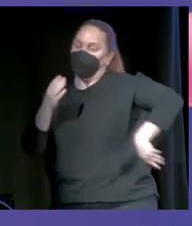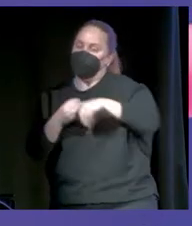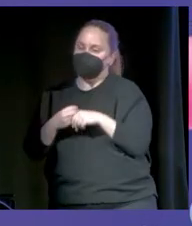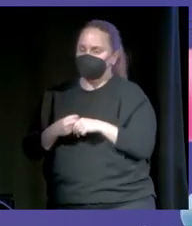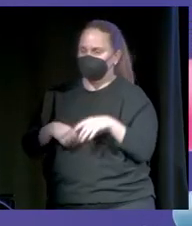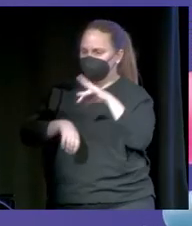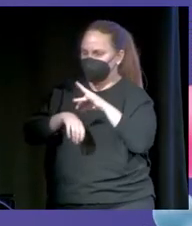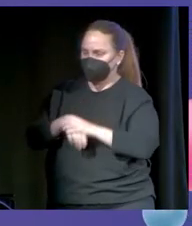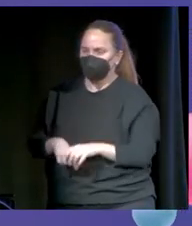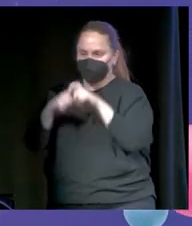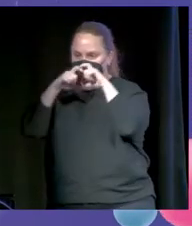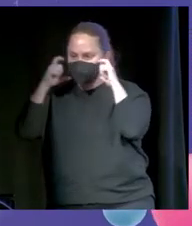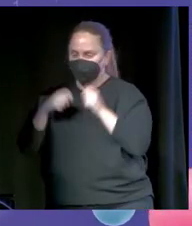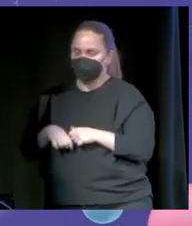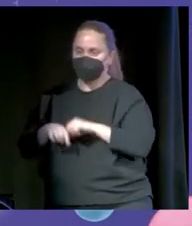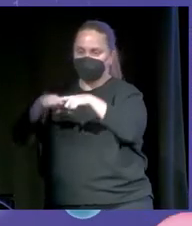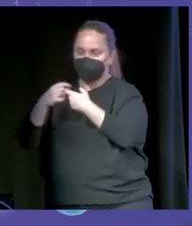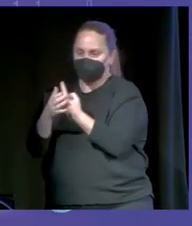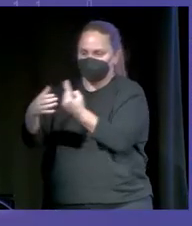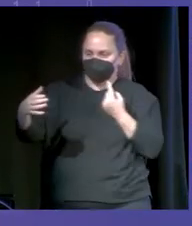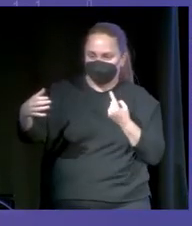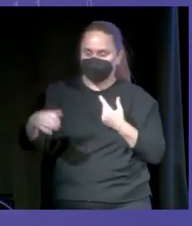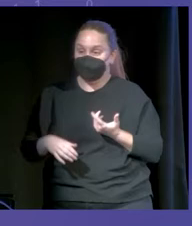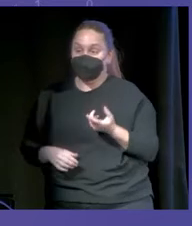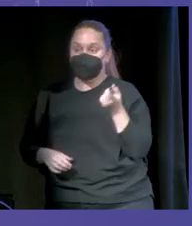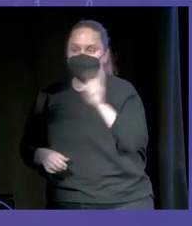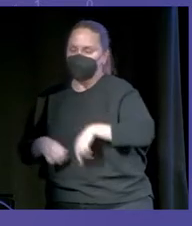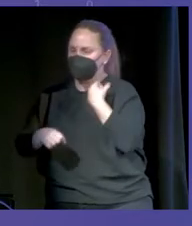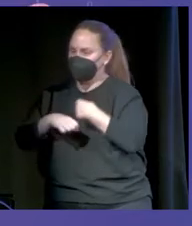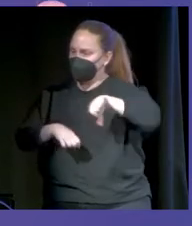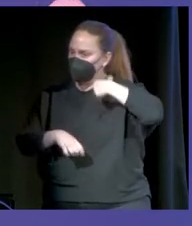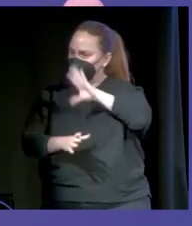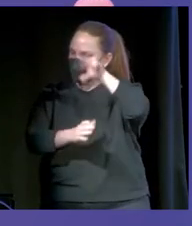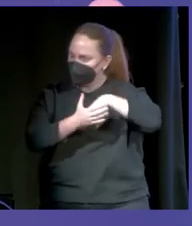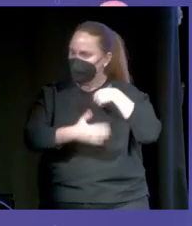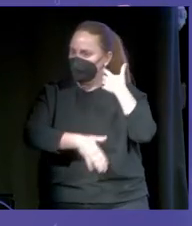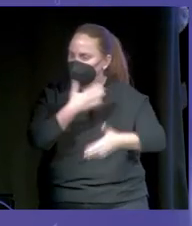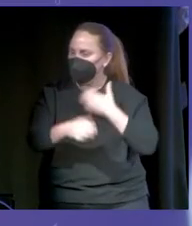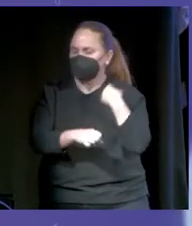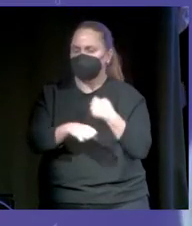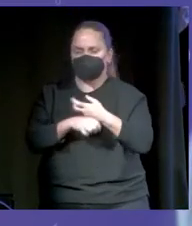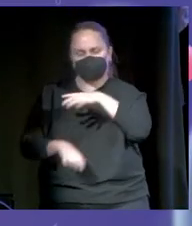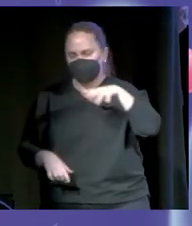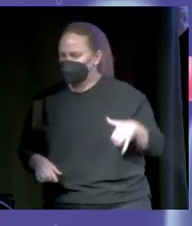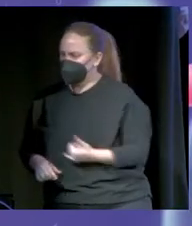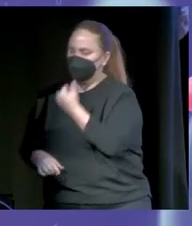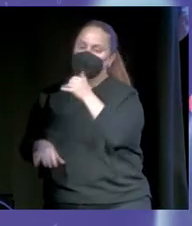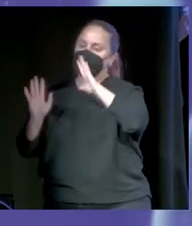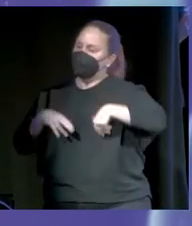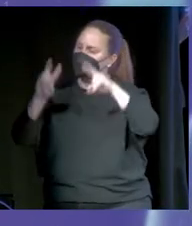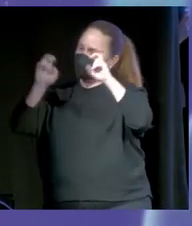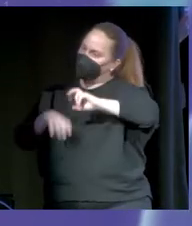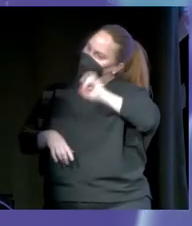llevar mascarilla. He estado sin ver a mi gente. Pero además he tenido que trabajar mucho en el hospital. Así que estábamos muy cansados y decidimos empezar a cambiar los temas.